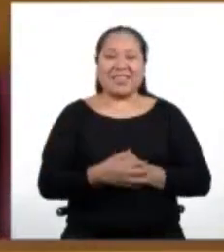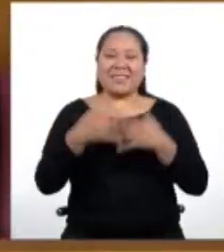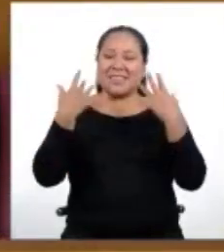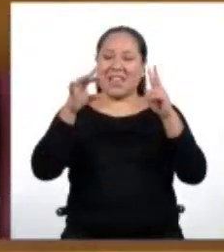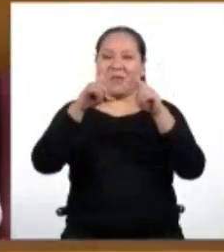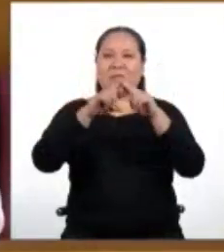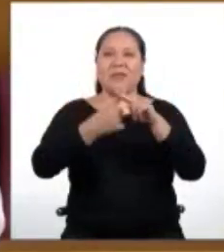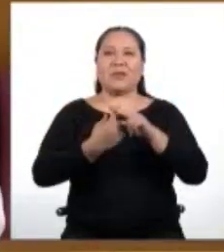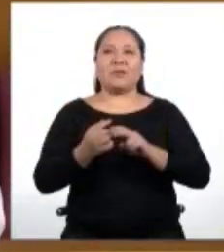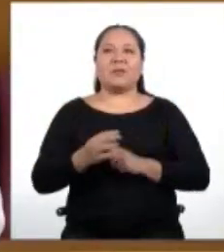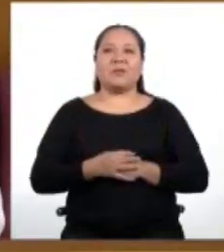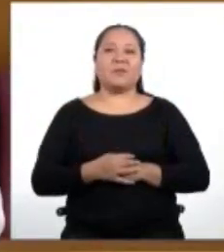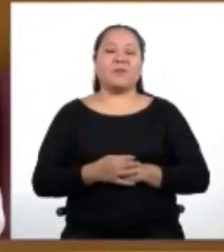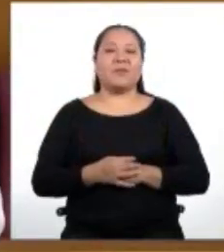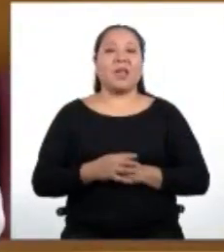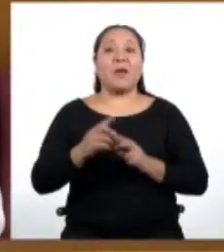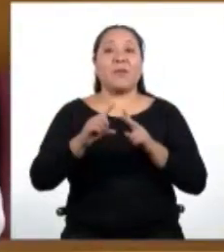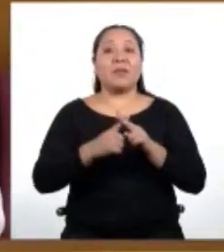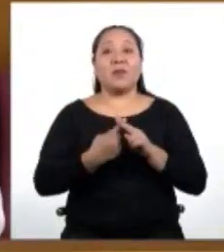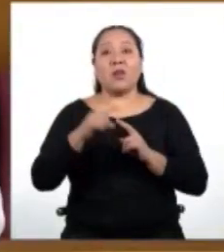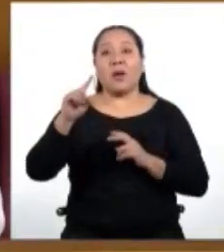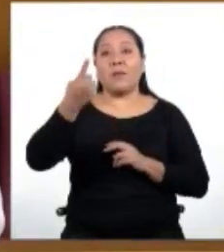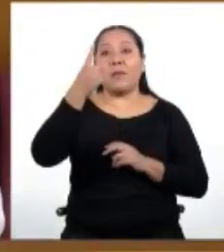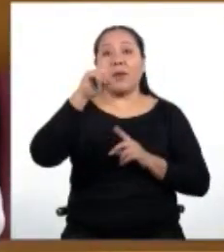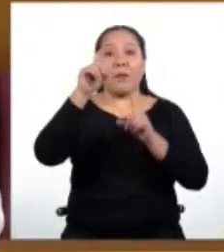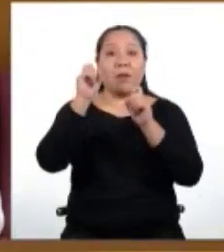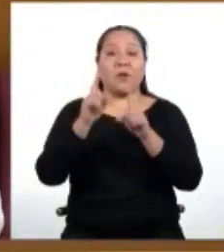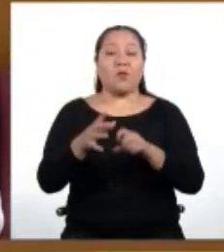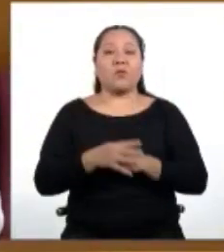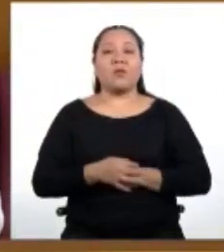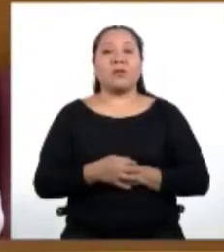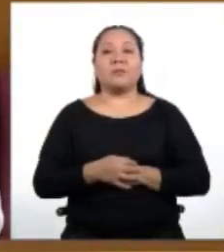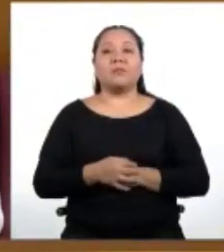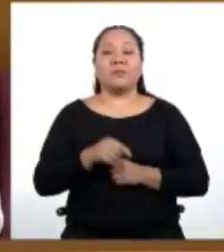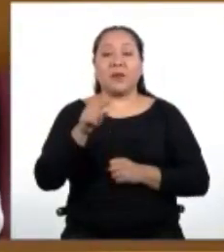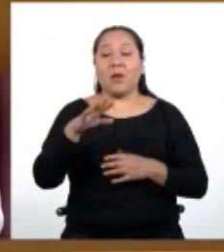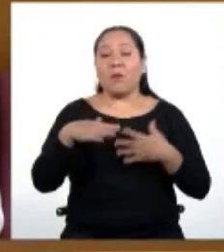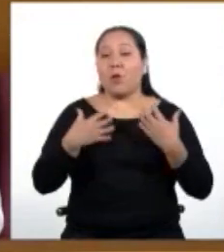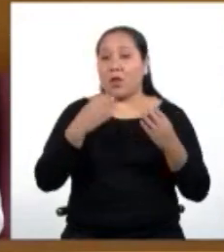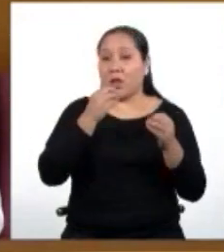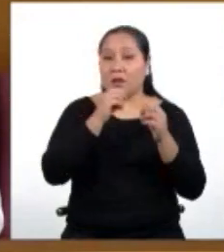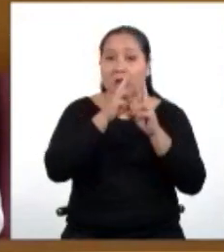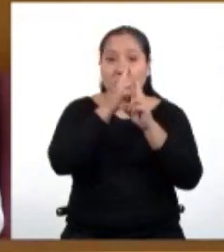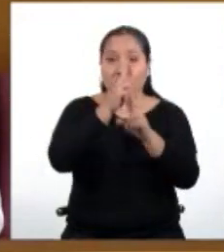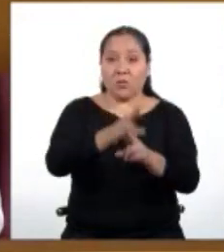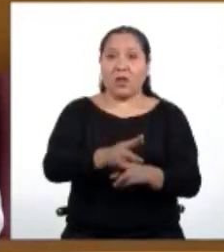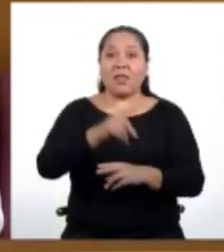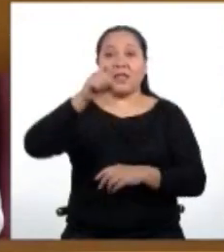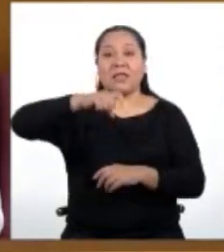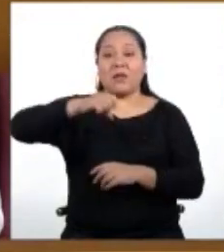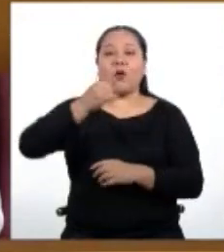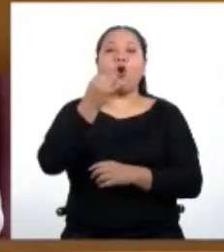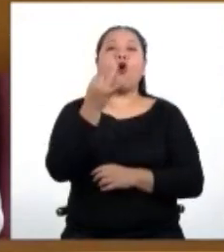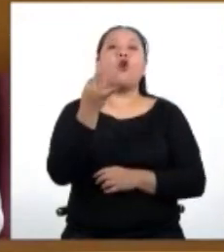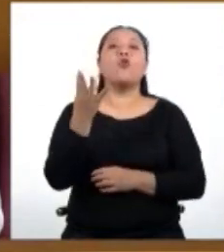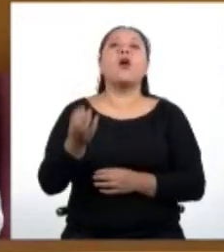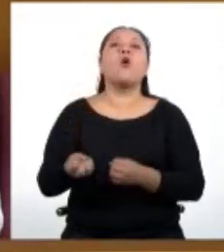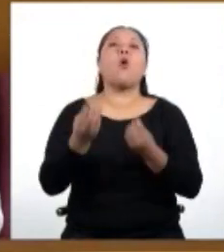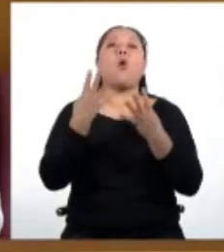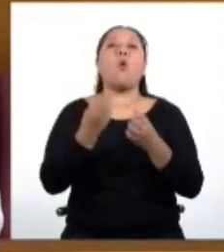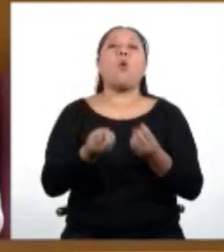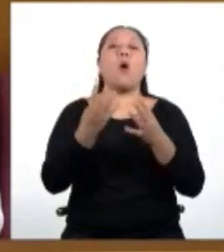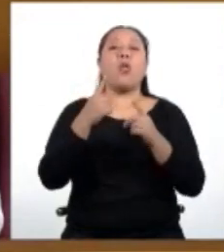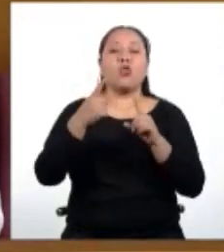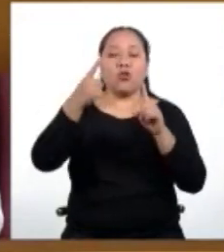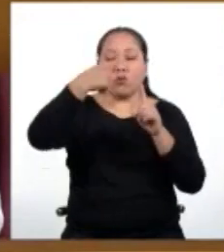vamos. Empezamos con la primera pregunta. Para darle respuesta, necesitamos contar la cantidad de palitos que